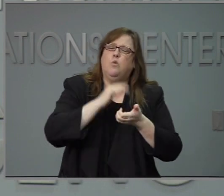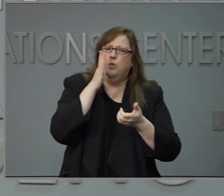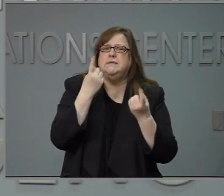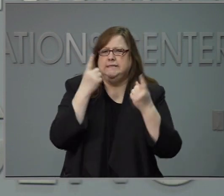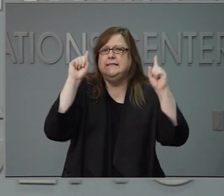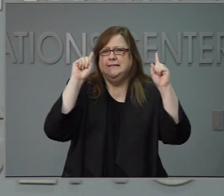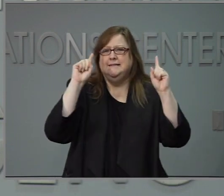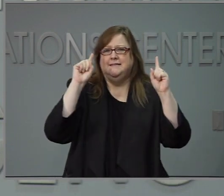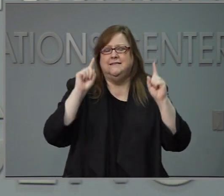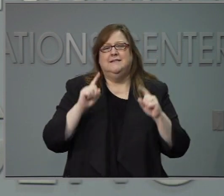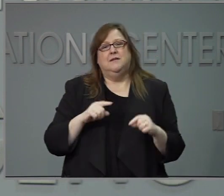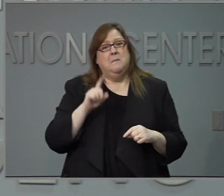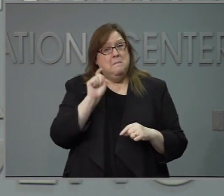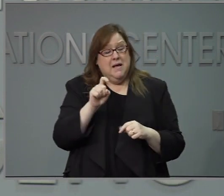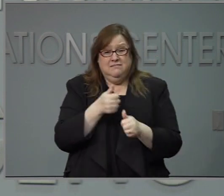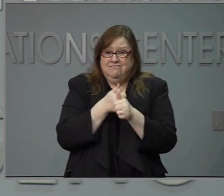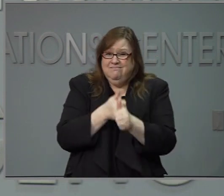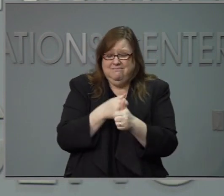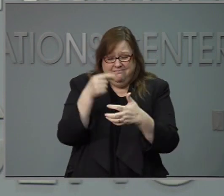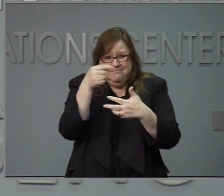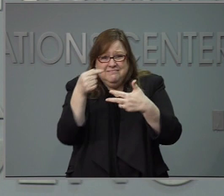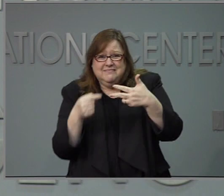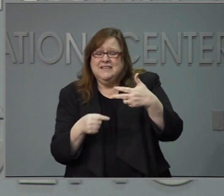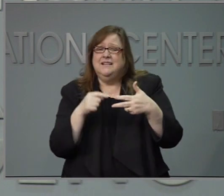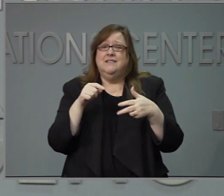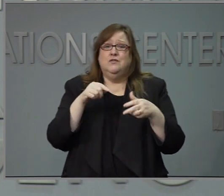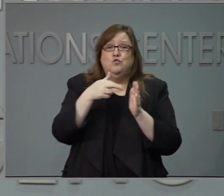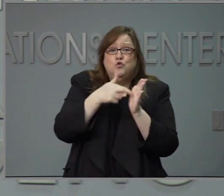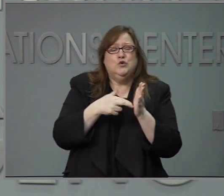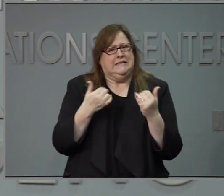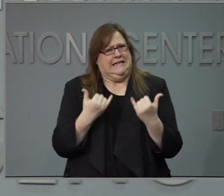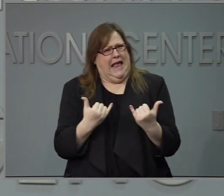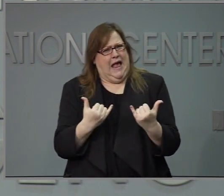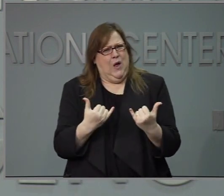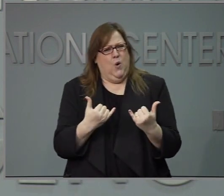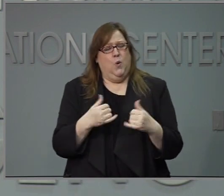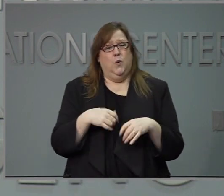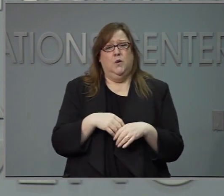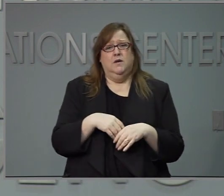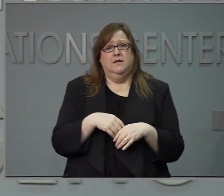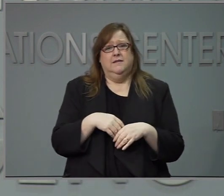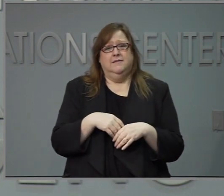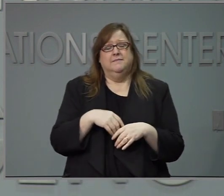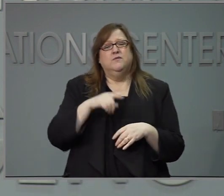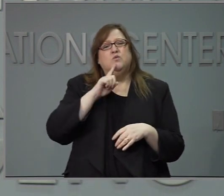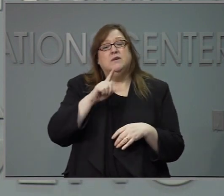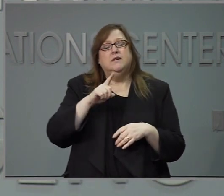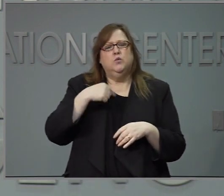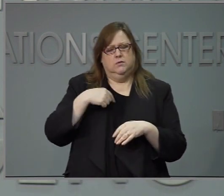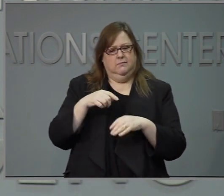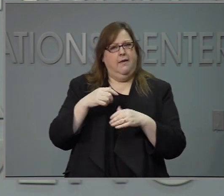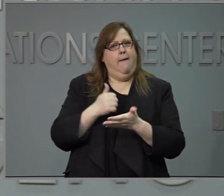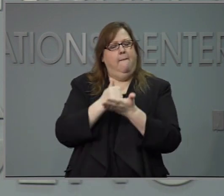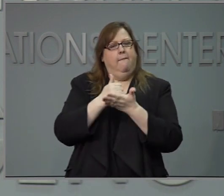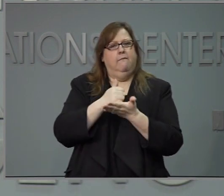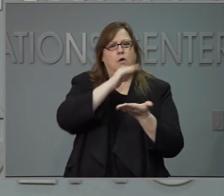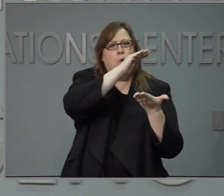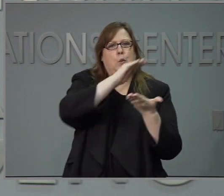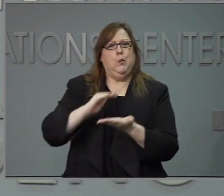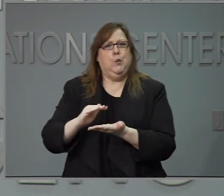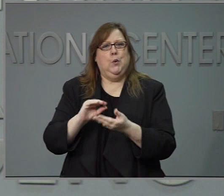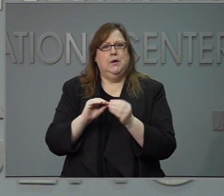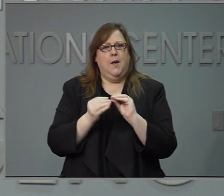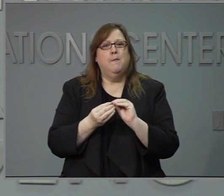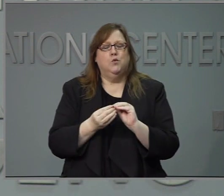Día con día el virus aprovecha las oportunidades para propagarse. El tiempo más peligroso es cuando la gente